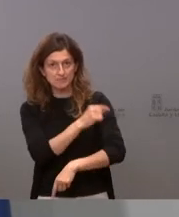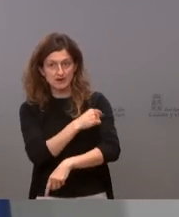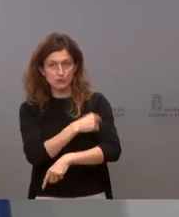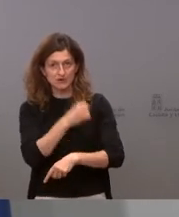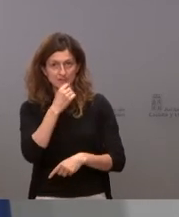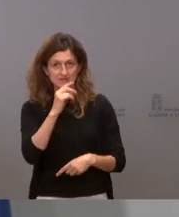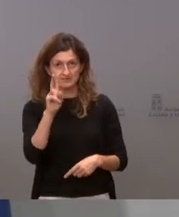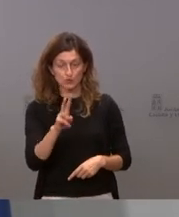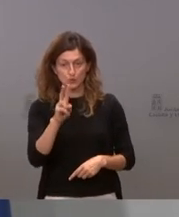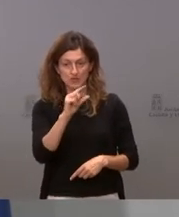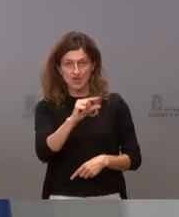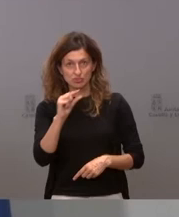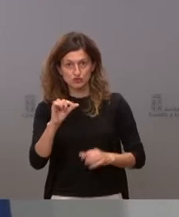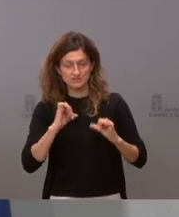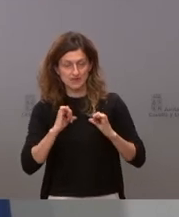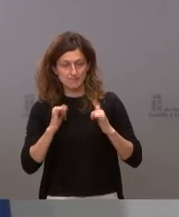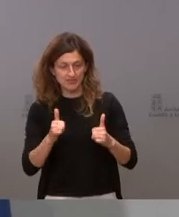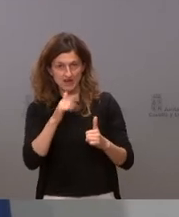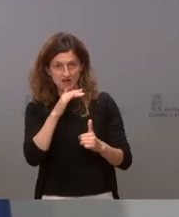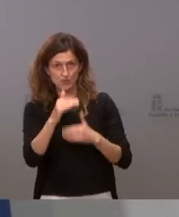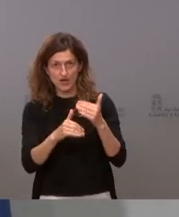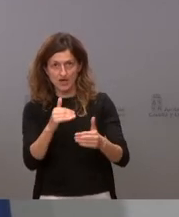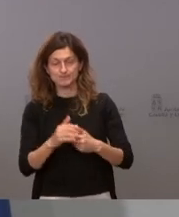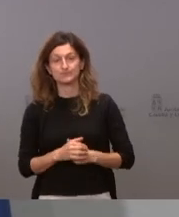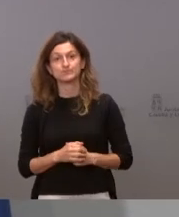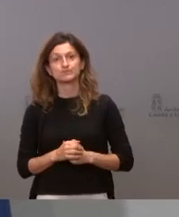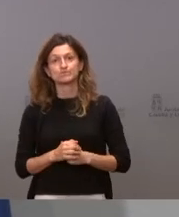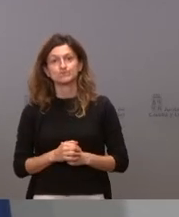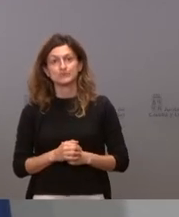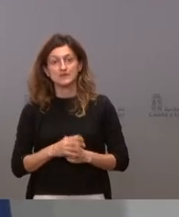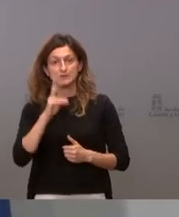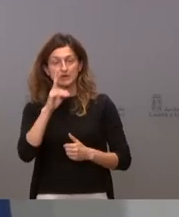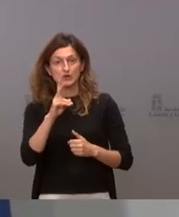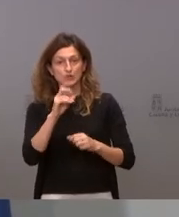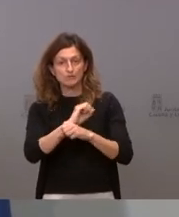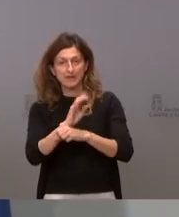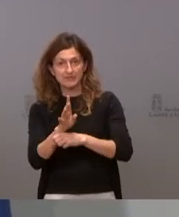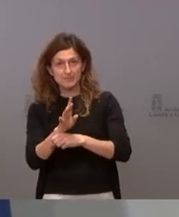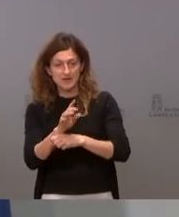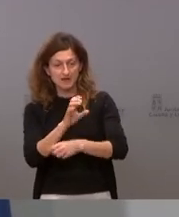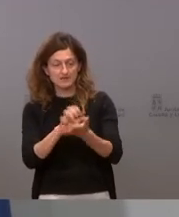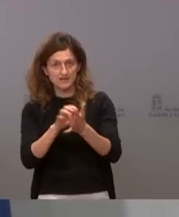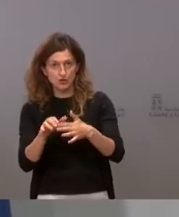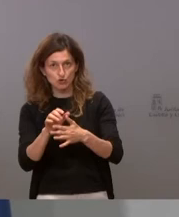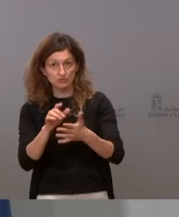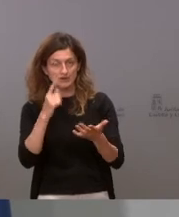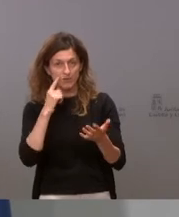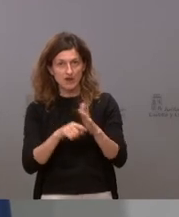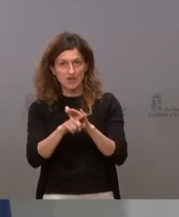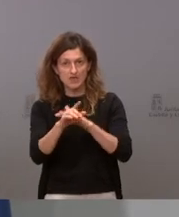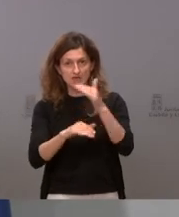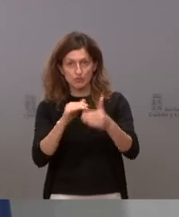segundas dosis se están empezando a poner y la evolución de la pandemia en la comunidad nos permite estar